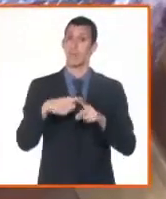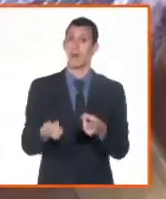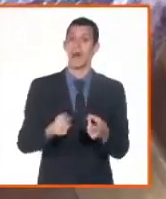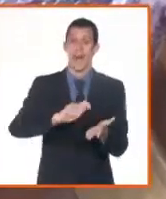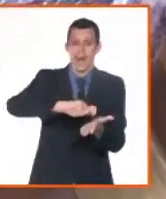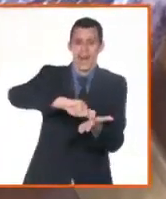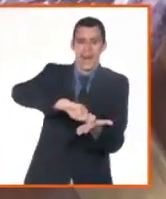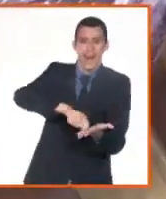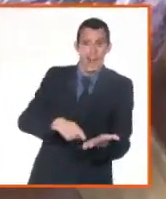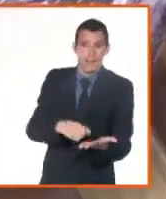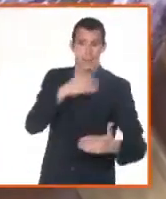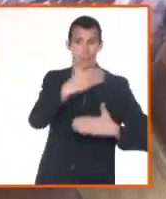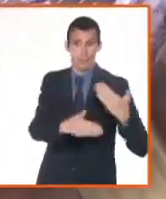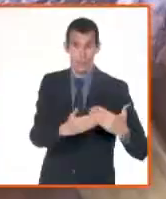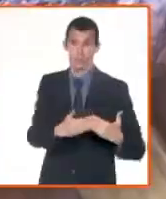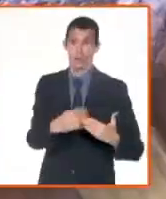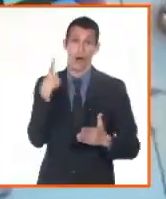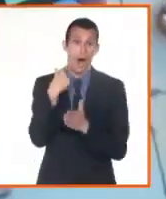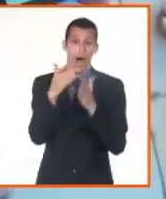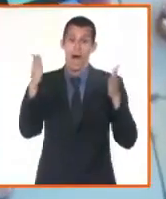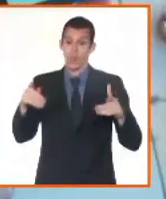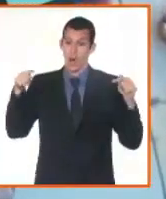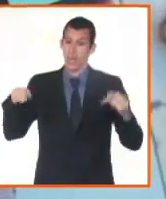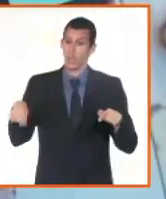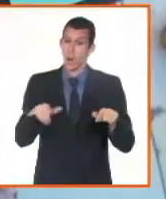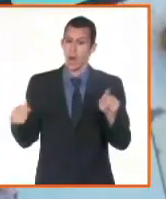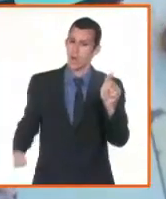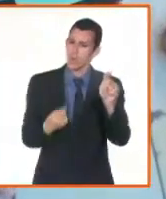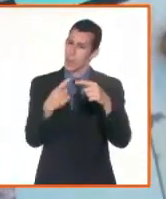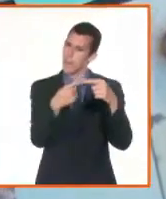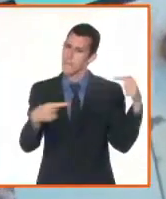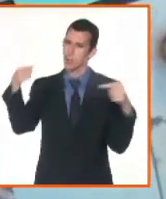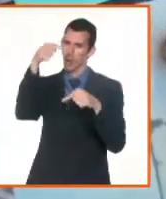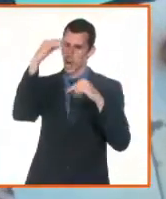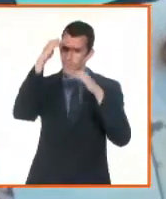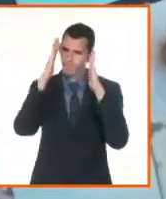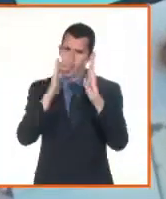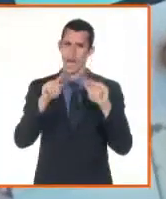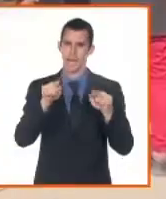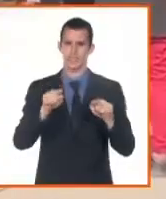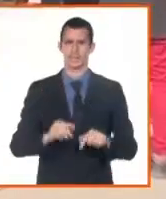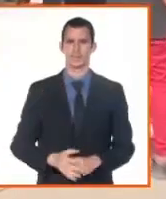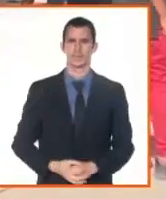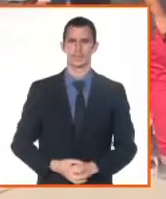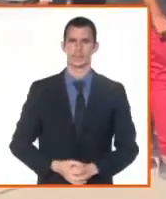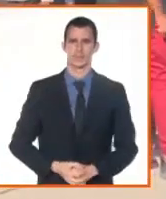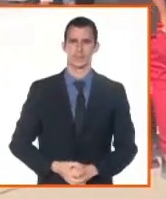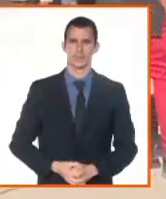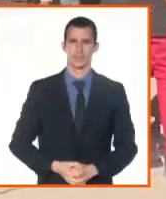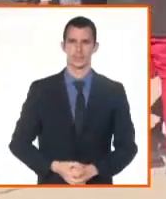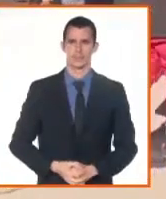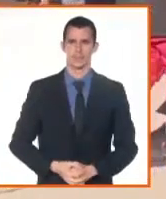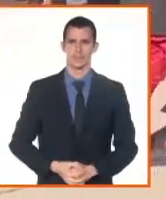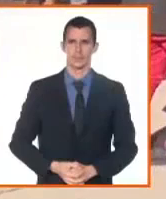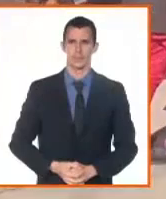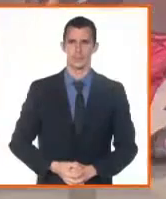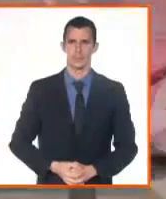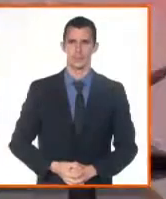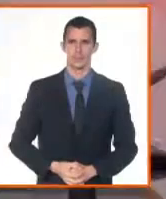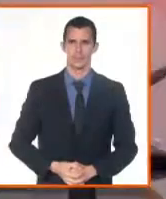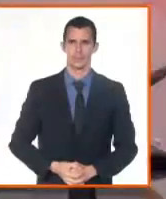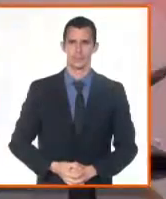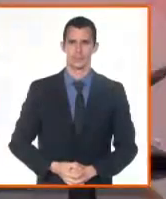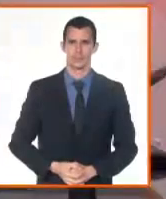para el actual calendario. Desde Pinar del Río, Ledis Margarita Padrón y Yoslaine Sánchez Arronte para la Mesa Redonda.